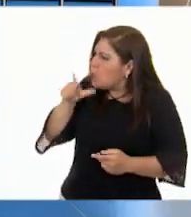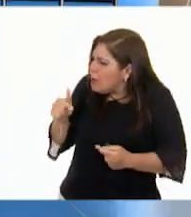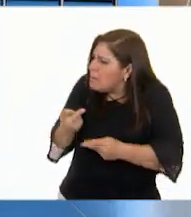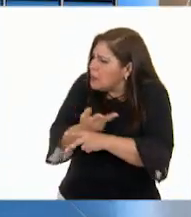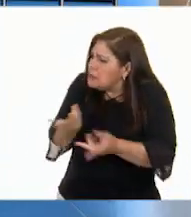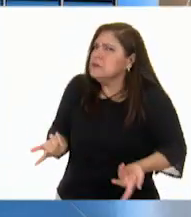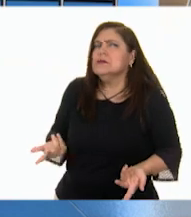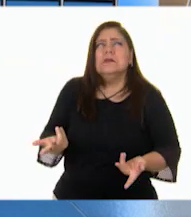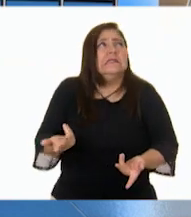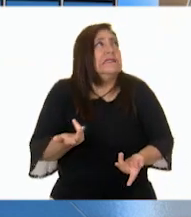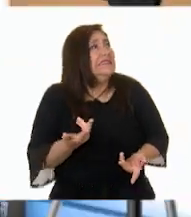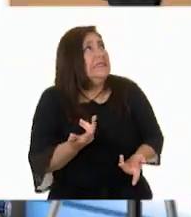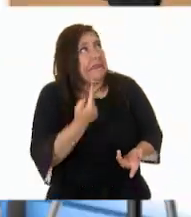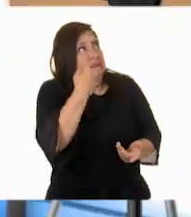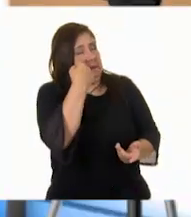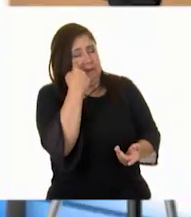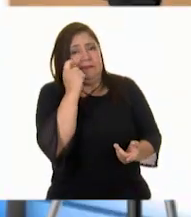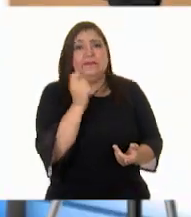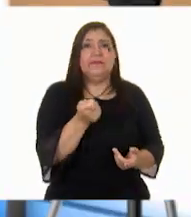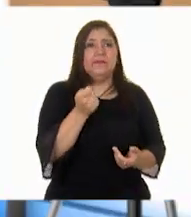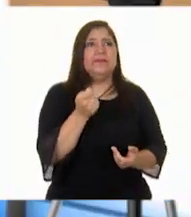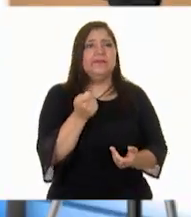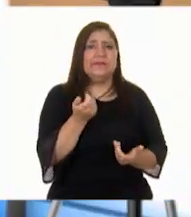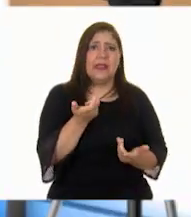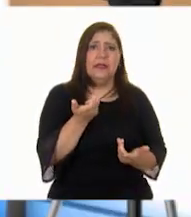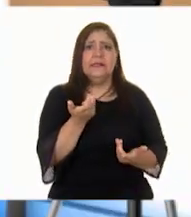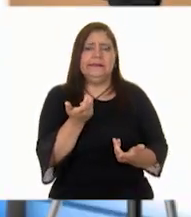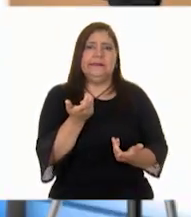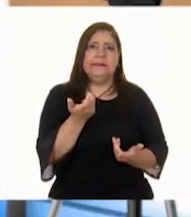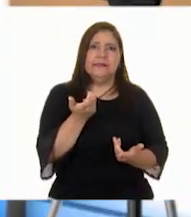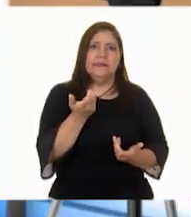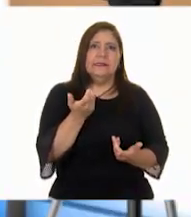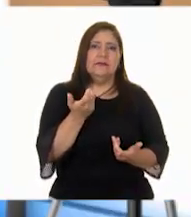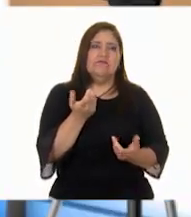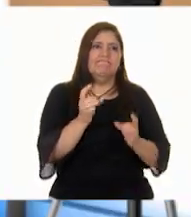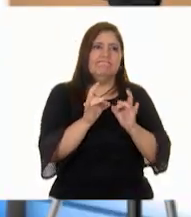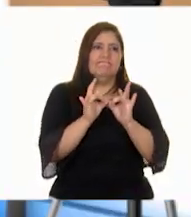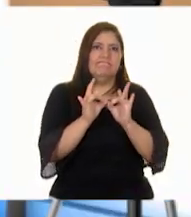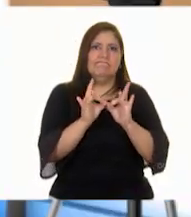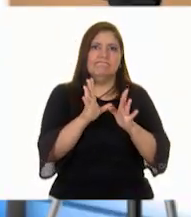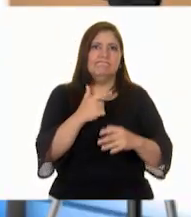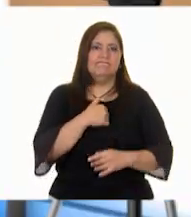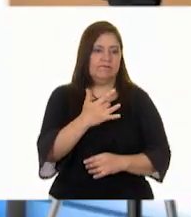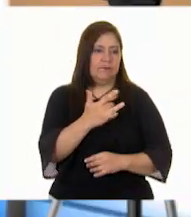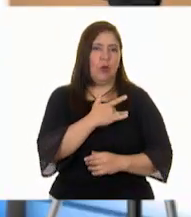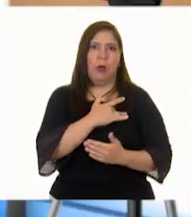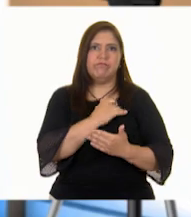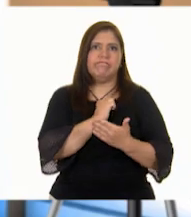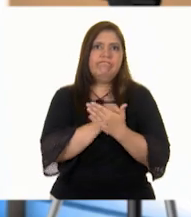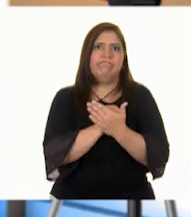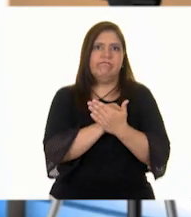lo que pasó después? Pues, ay, se me aceleró el corazón.